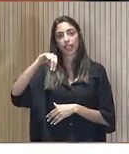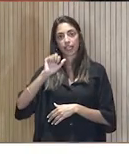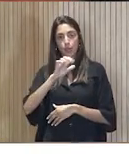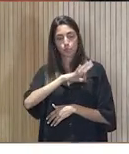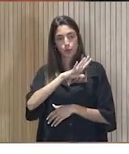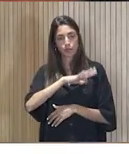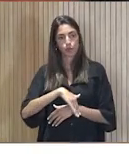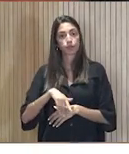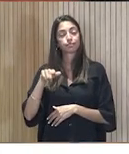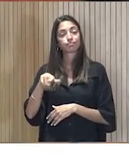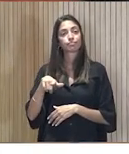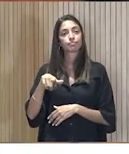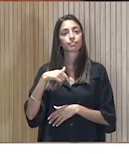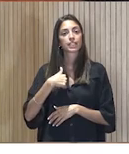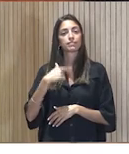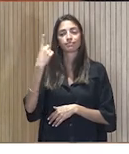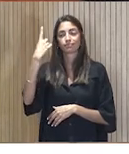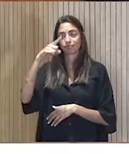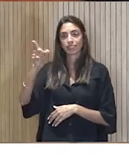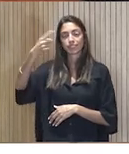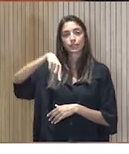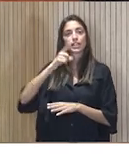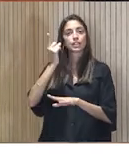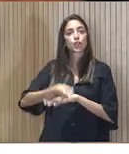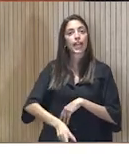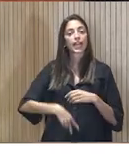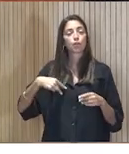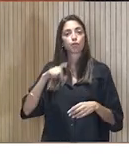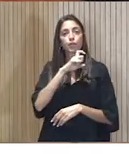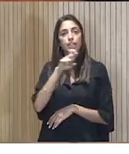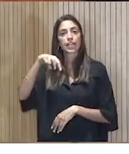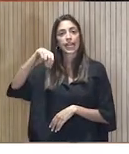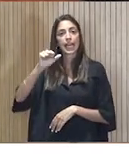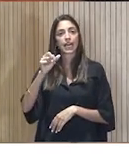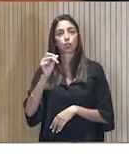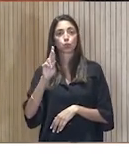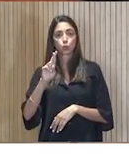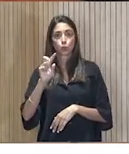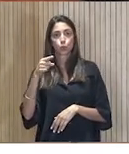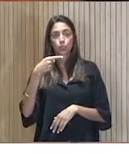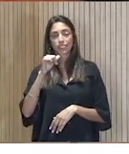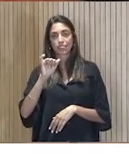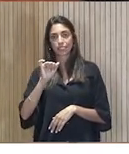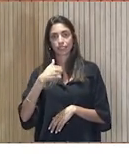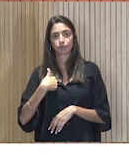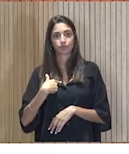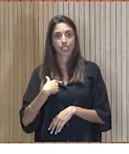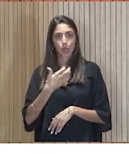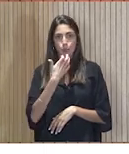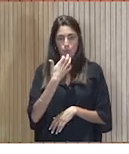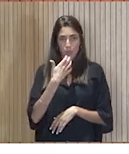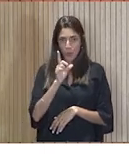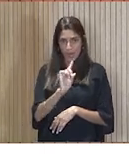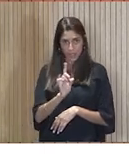María Eugenia Coronado, como sabéis, directora general de la Fundación Naturgy No es coña que no saben